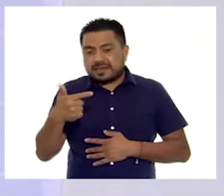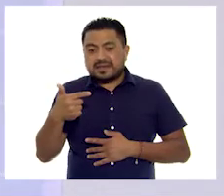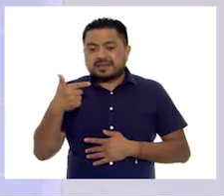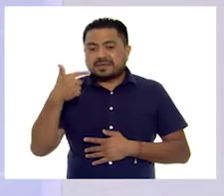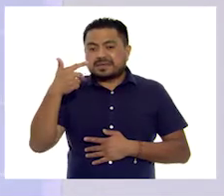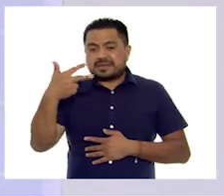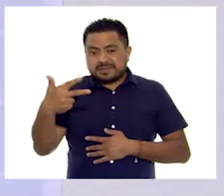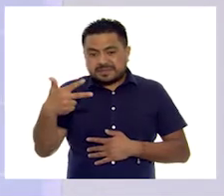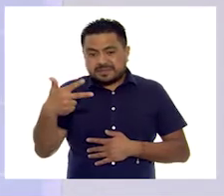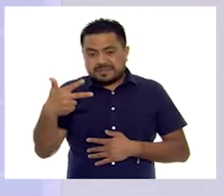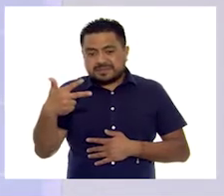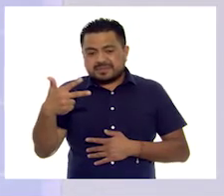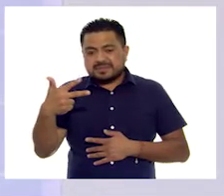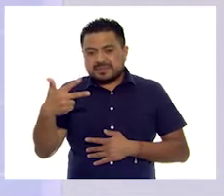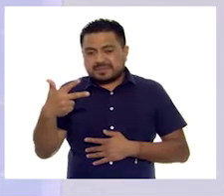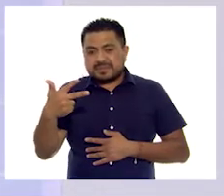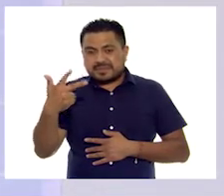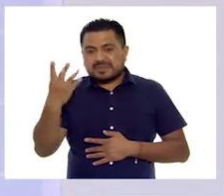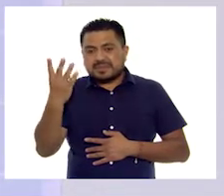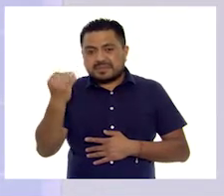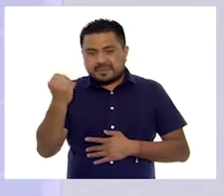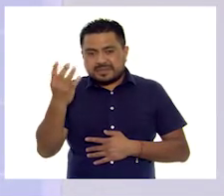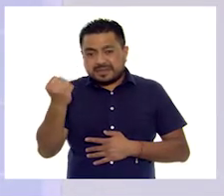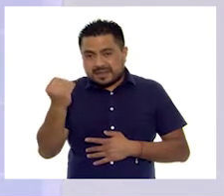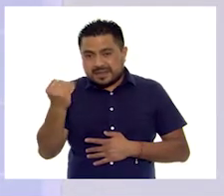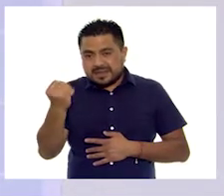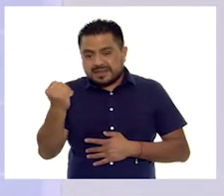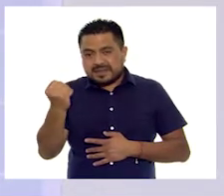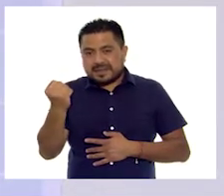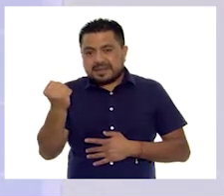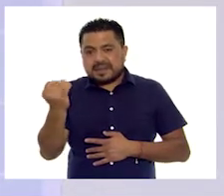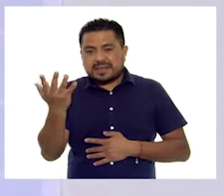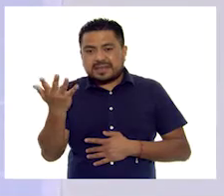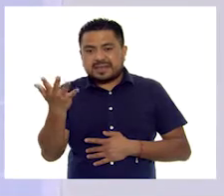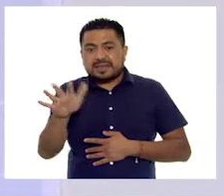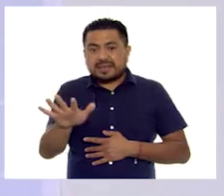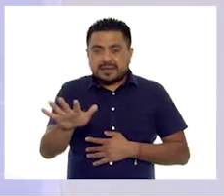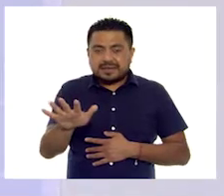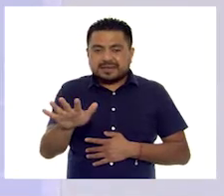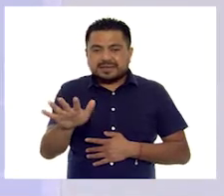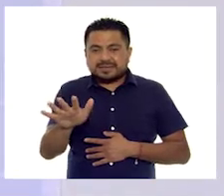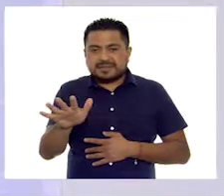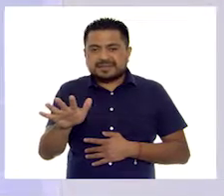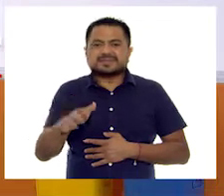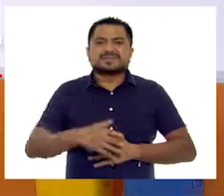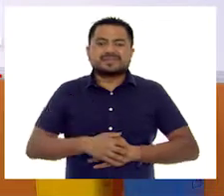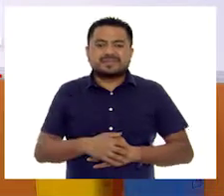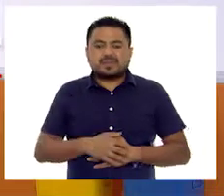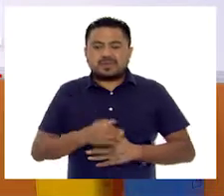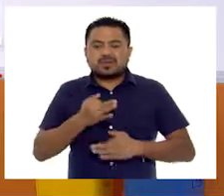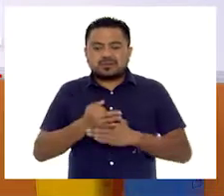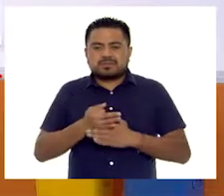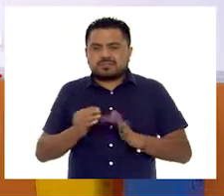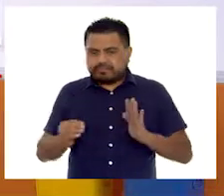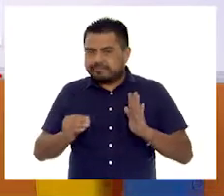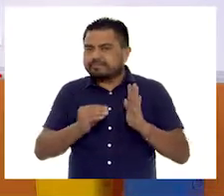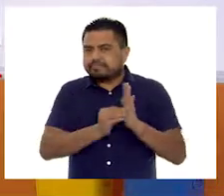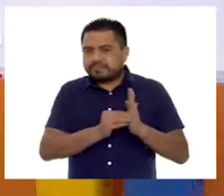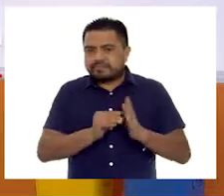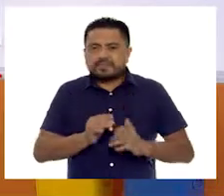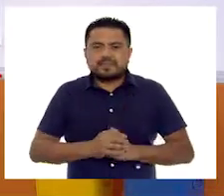siete, ocho, nueve, diez. Vamos a registrar.